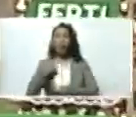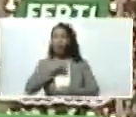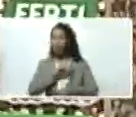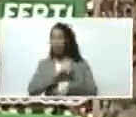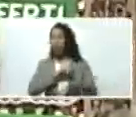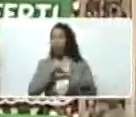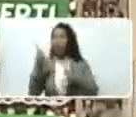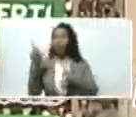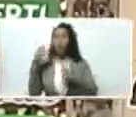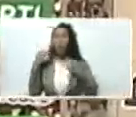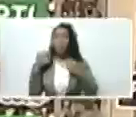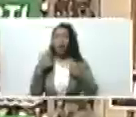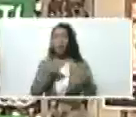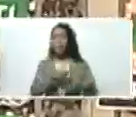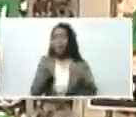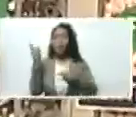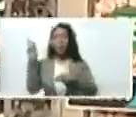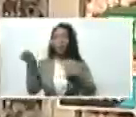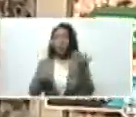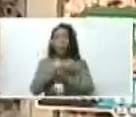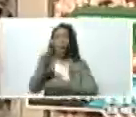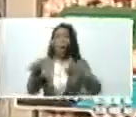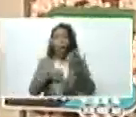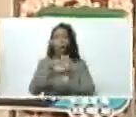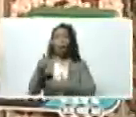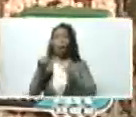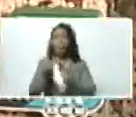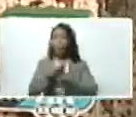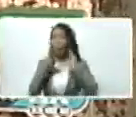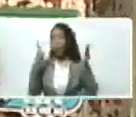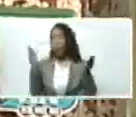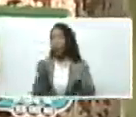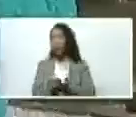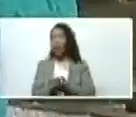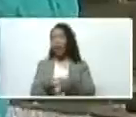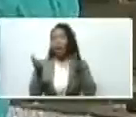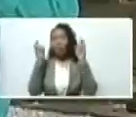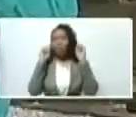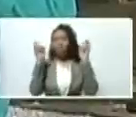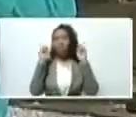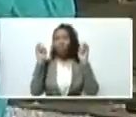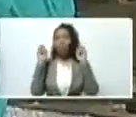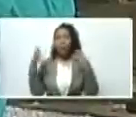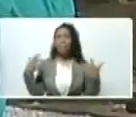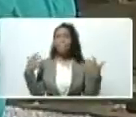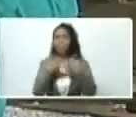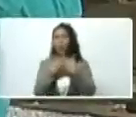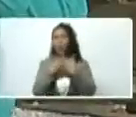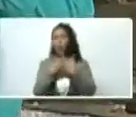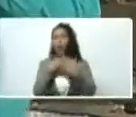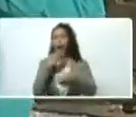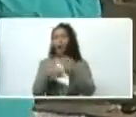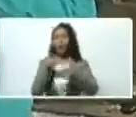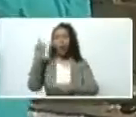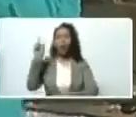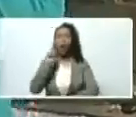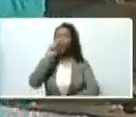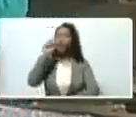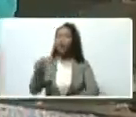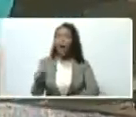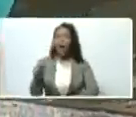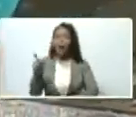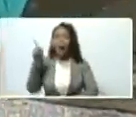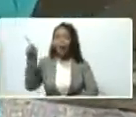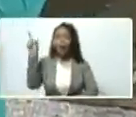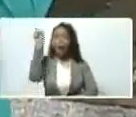para exportar en esta crisis que ha habido en la crisis mundial producto del conflicto armado en Ucrania aquel que